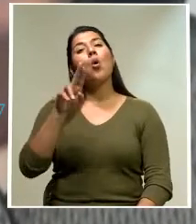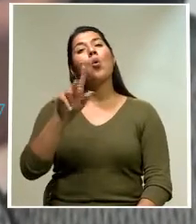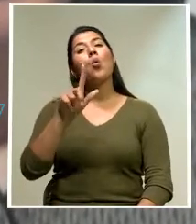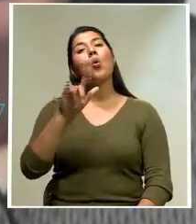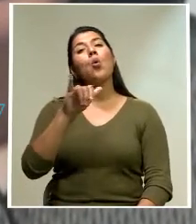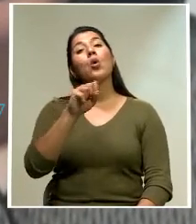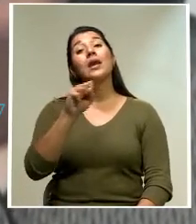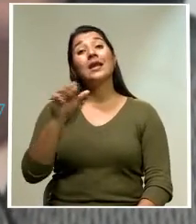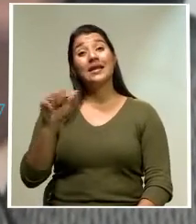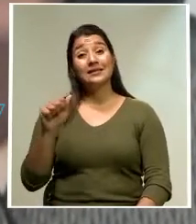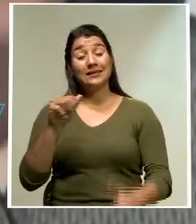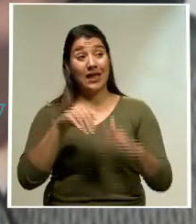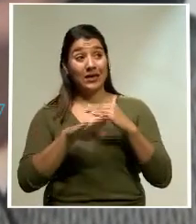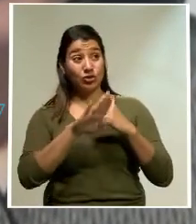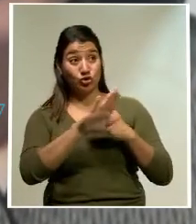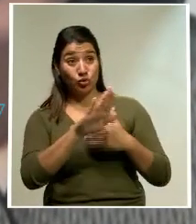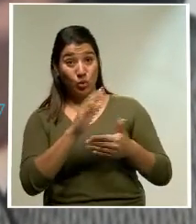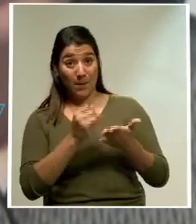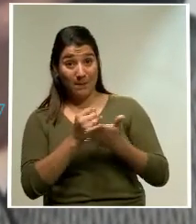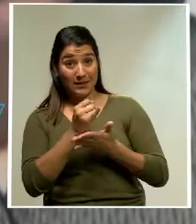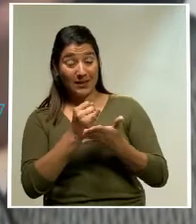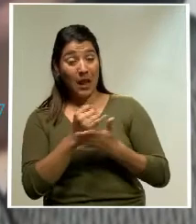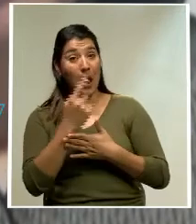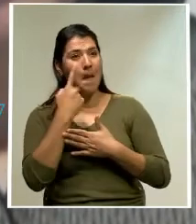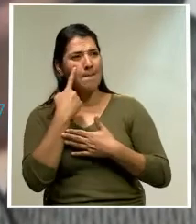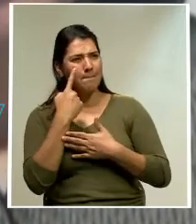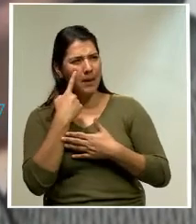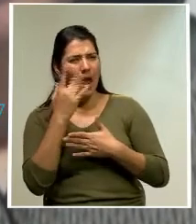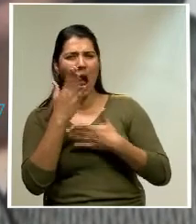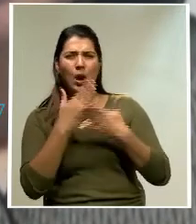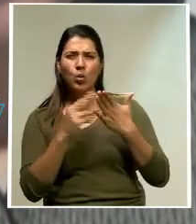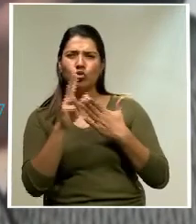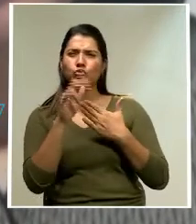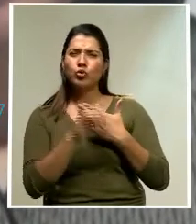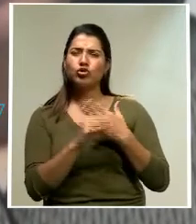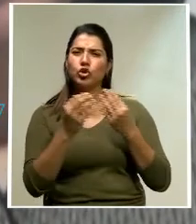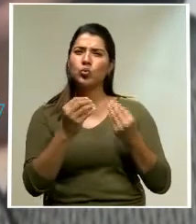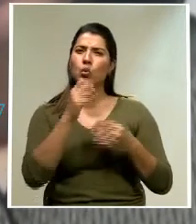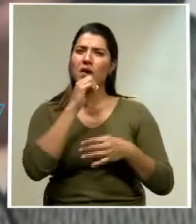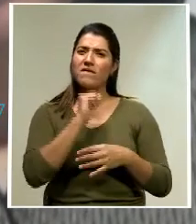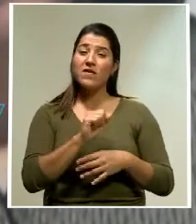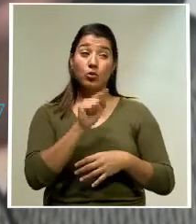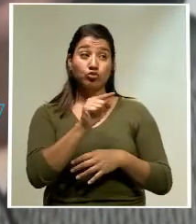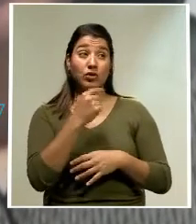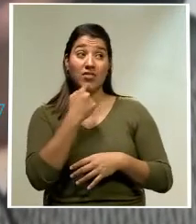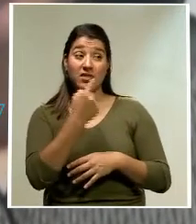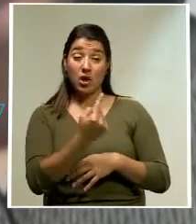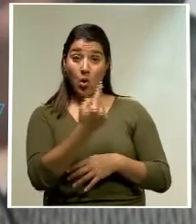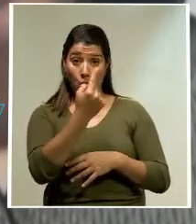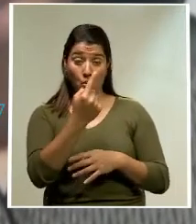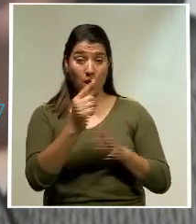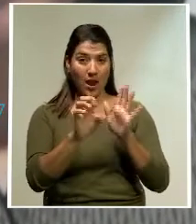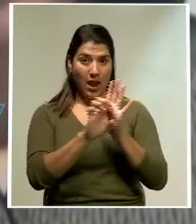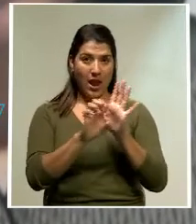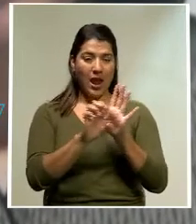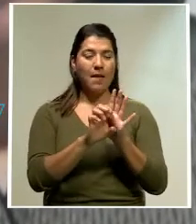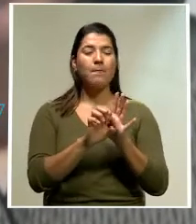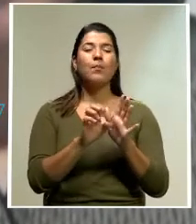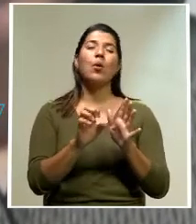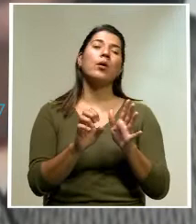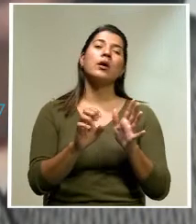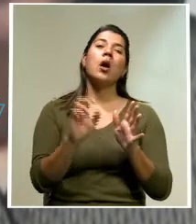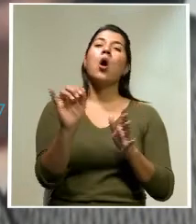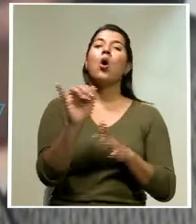estudio que ustedes hicieron, se ve que hay casos muy viejos. Usted mencionaba uno de ellos, el programa de abastecimiento